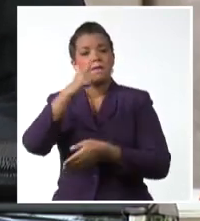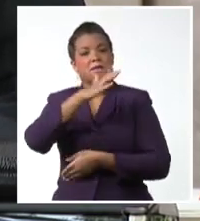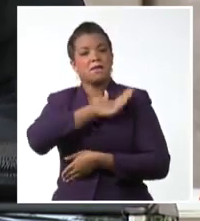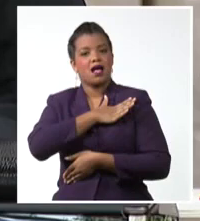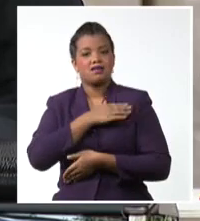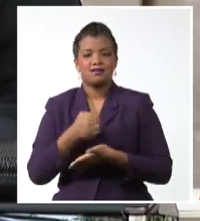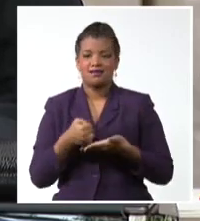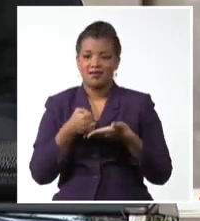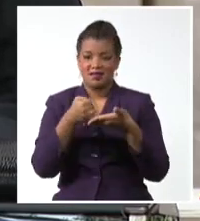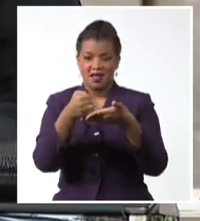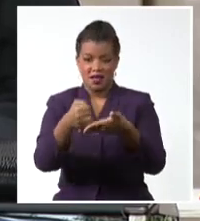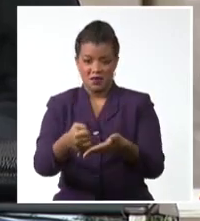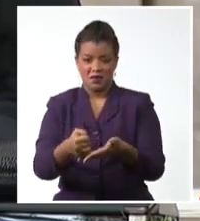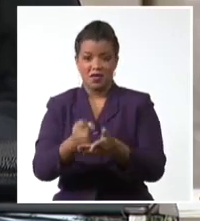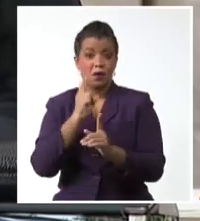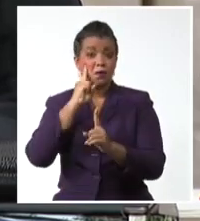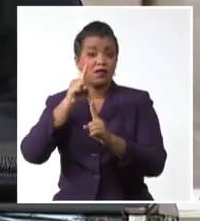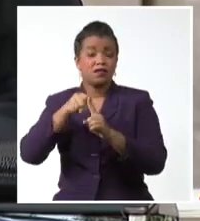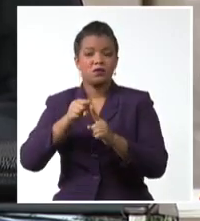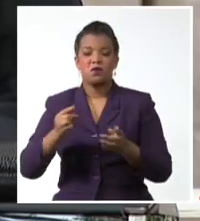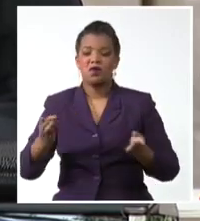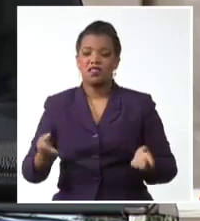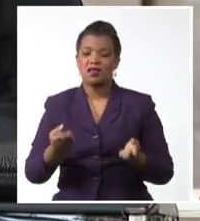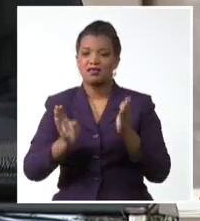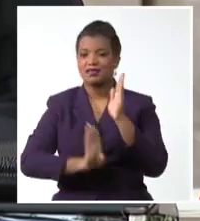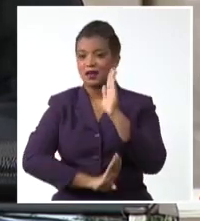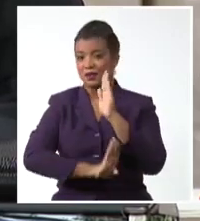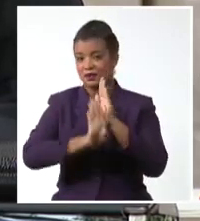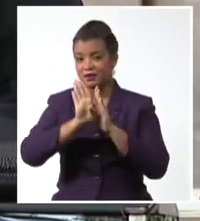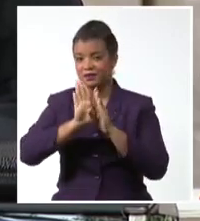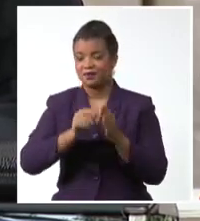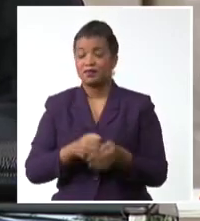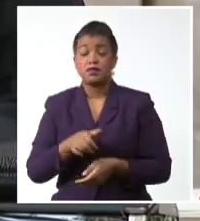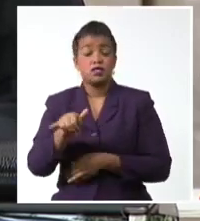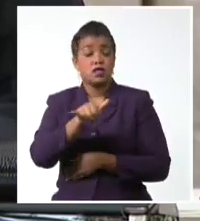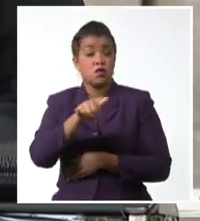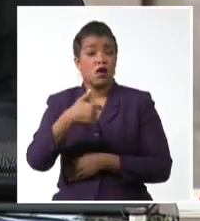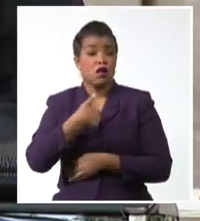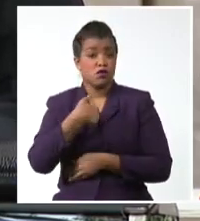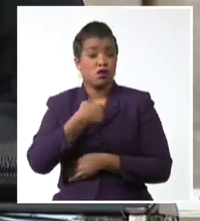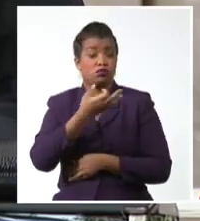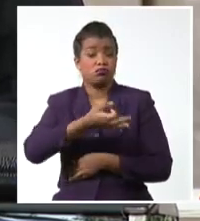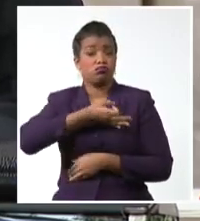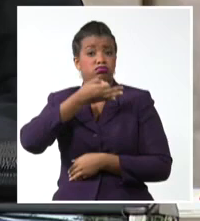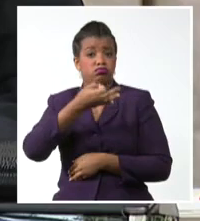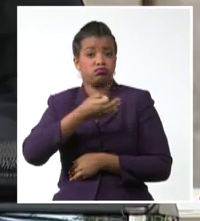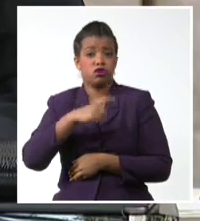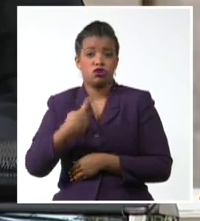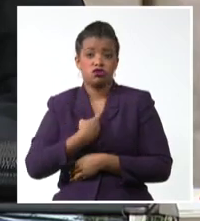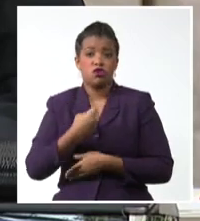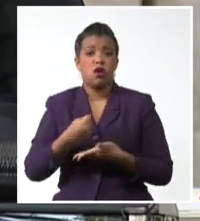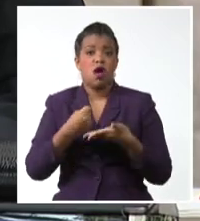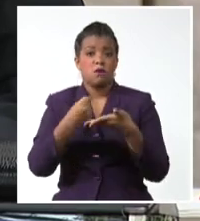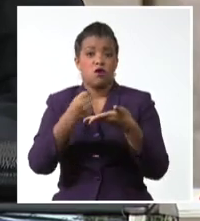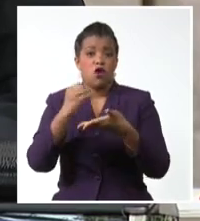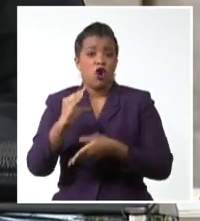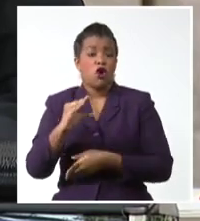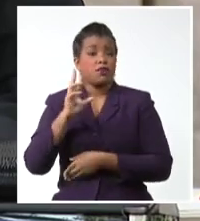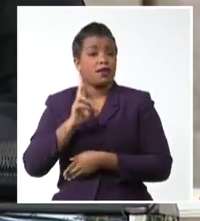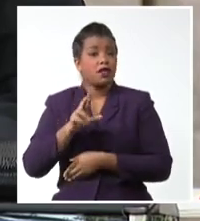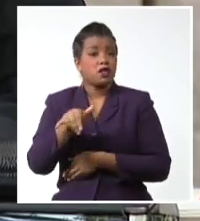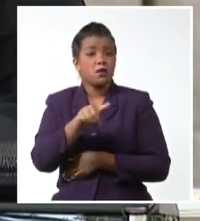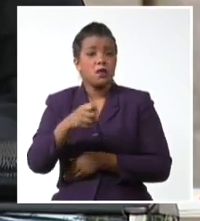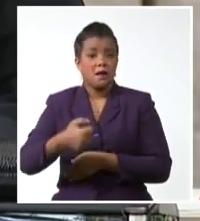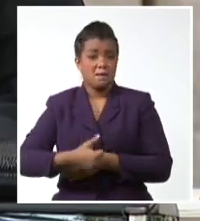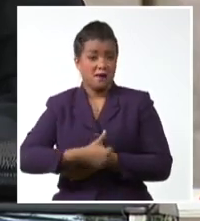para alcanzar el desarrollo igualmente hago constar nuestro apoyo a Costa Rica y a su presidente